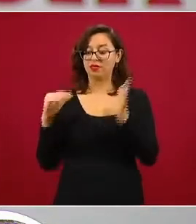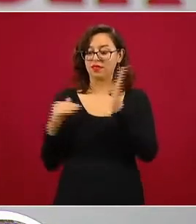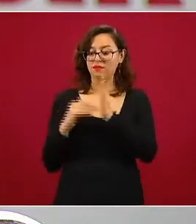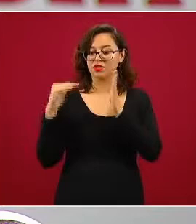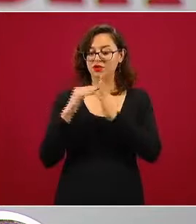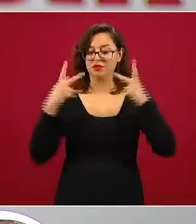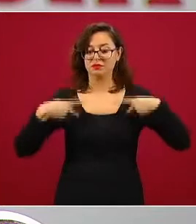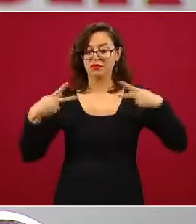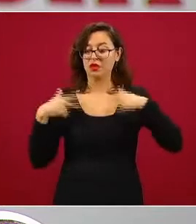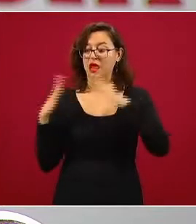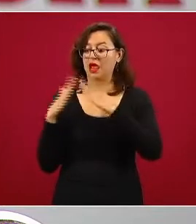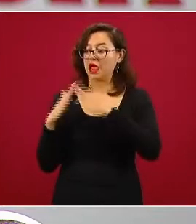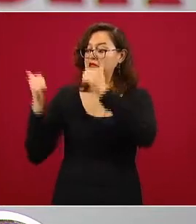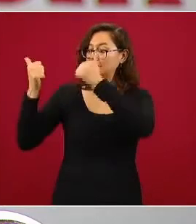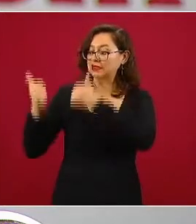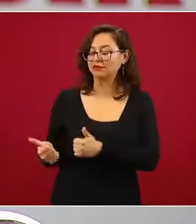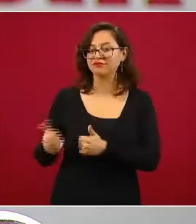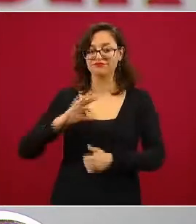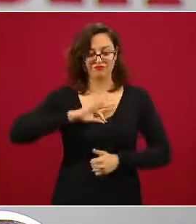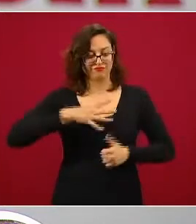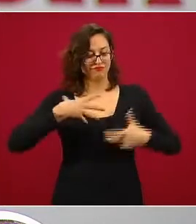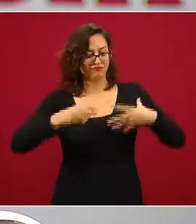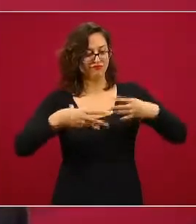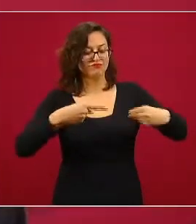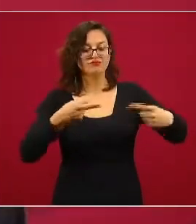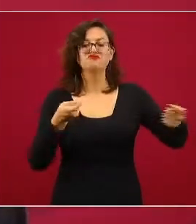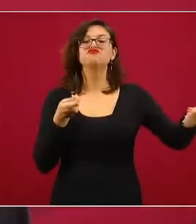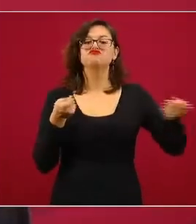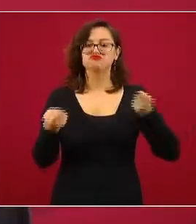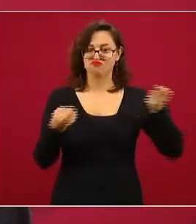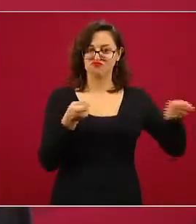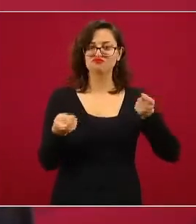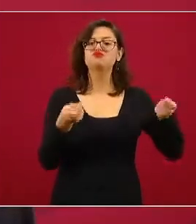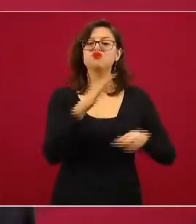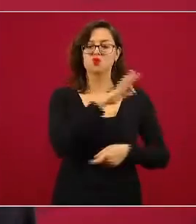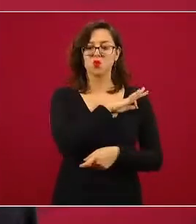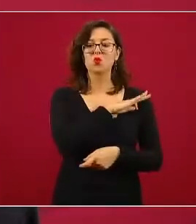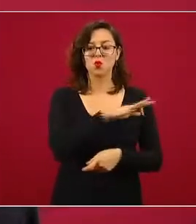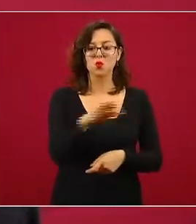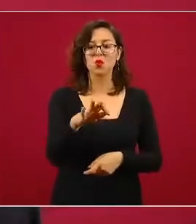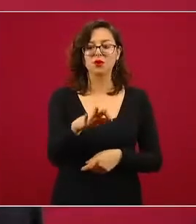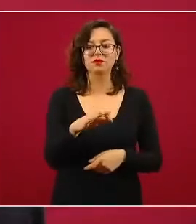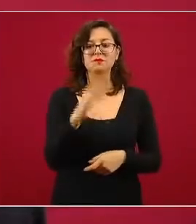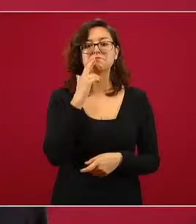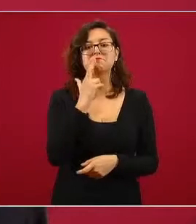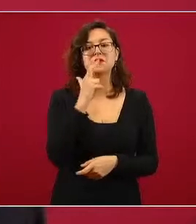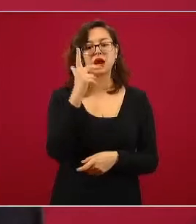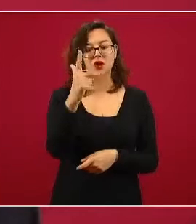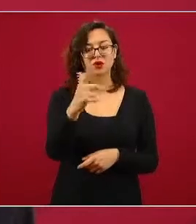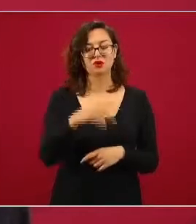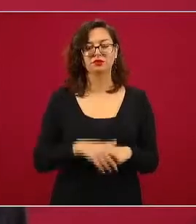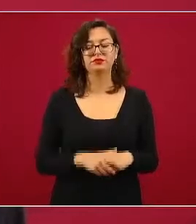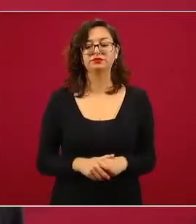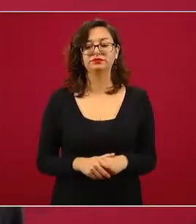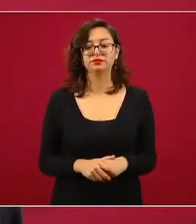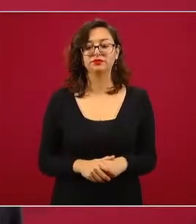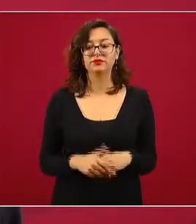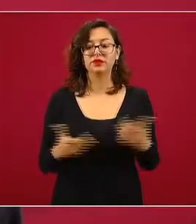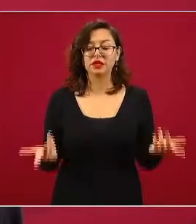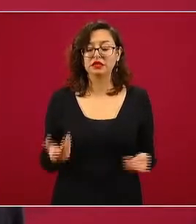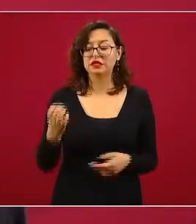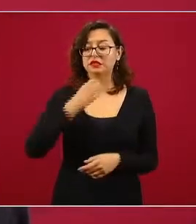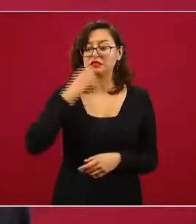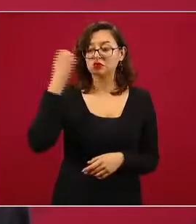permite que la pandemia sea manejable hospitalariamente. La educación a distancia por